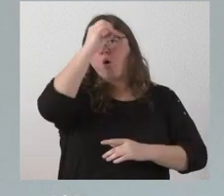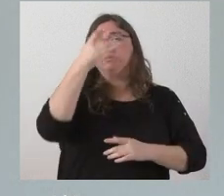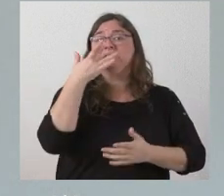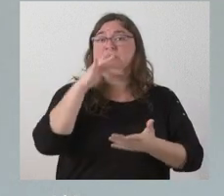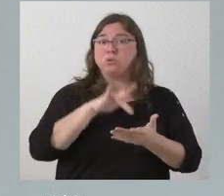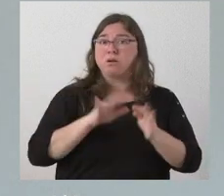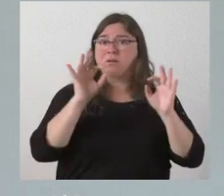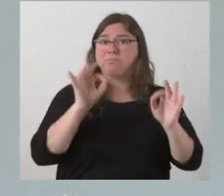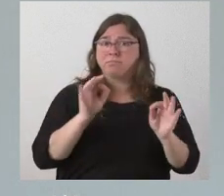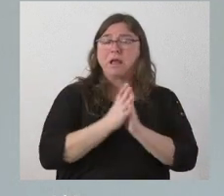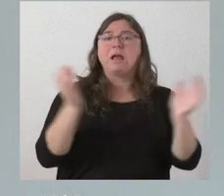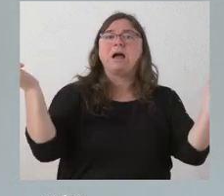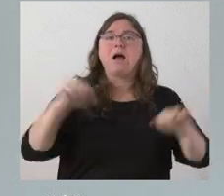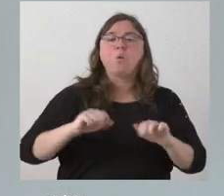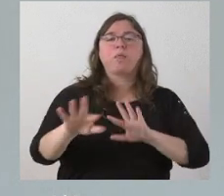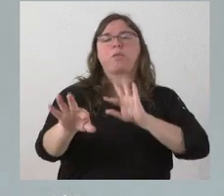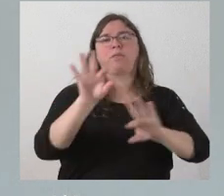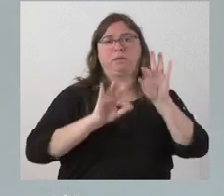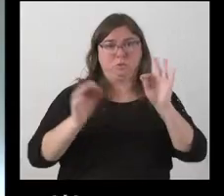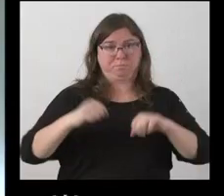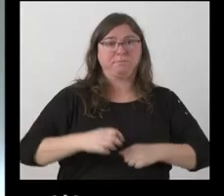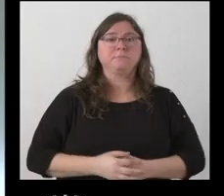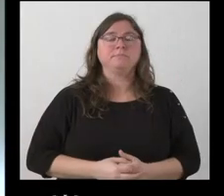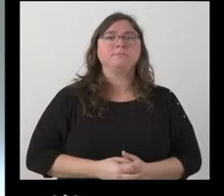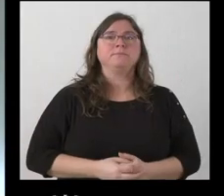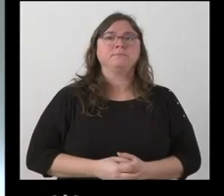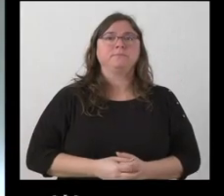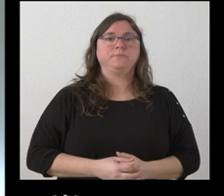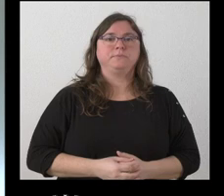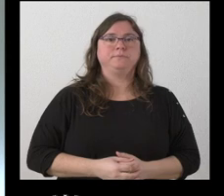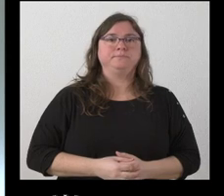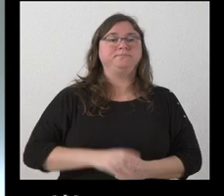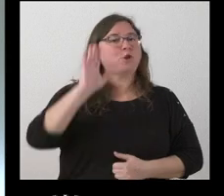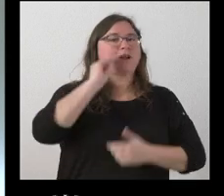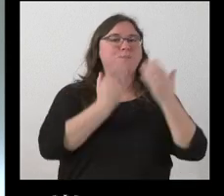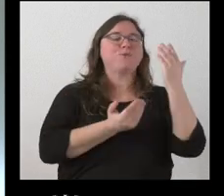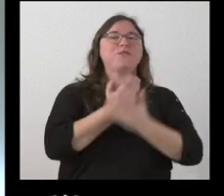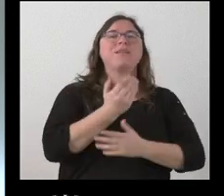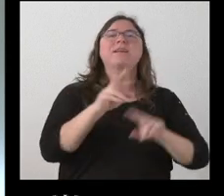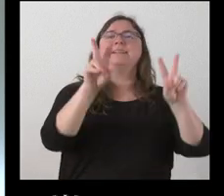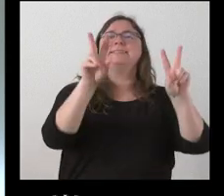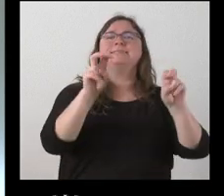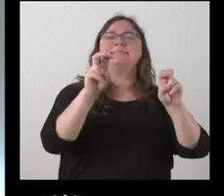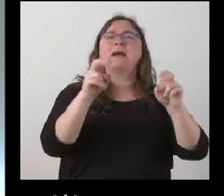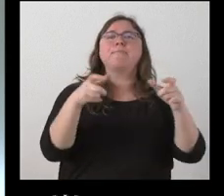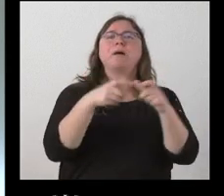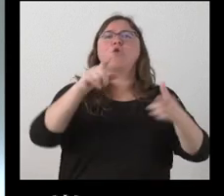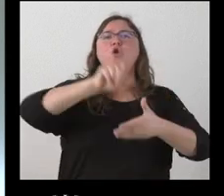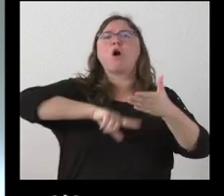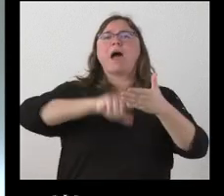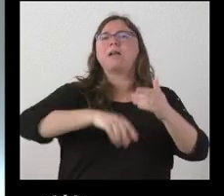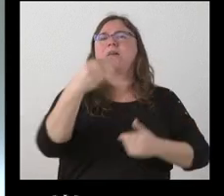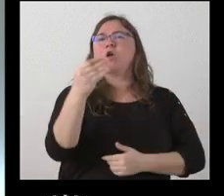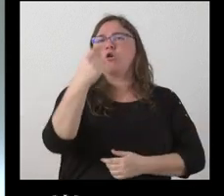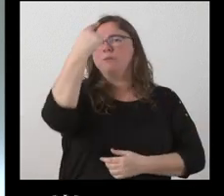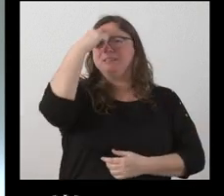produzca finalmente el acuerdo y las decisiones que se tengan que tomar sí hola buenos días sobre el bono de alquiler joven no sé si saben